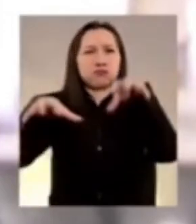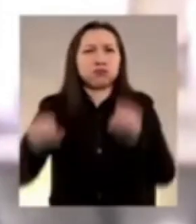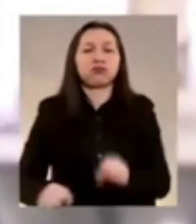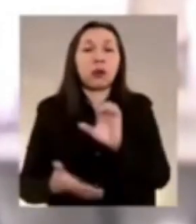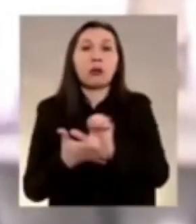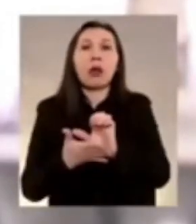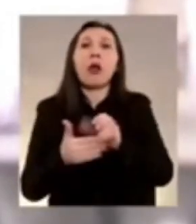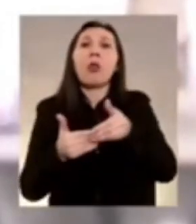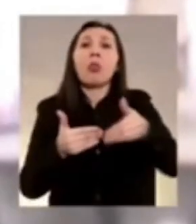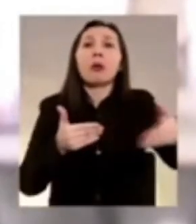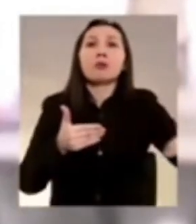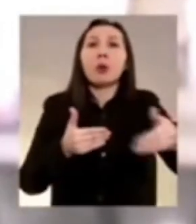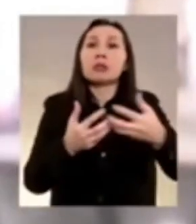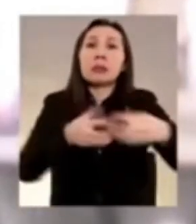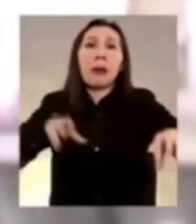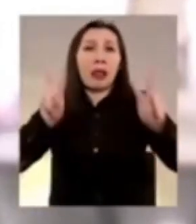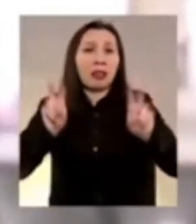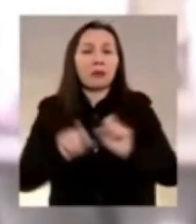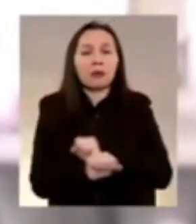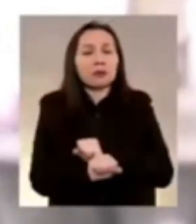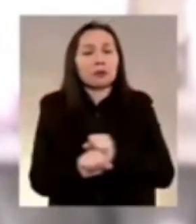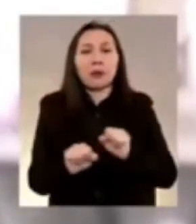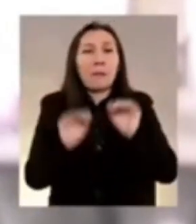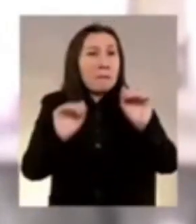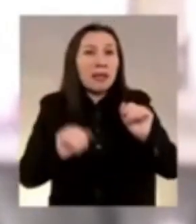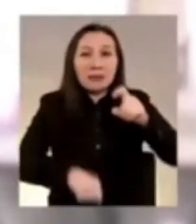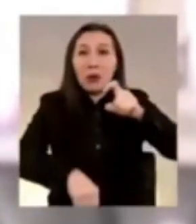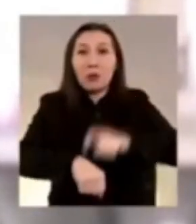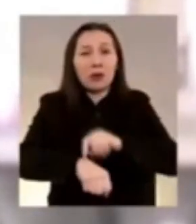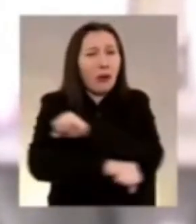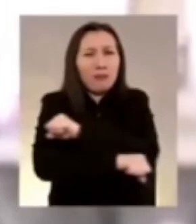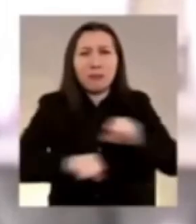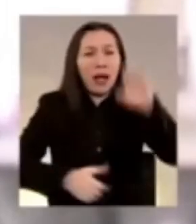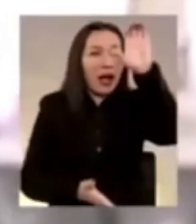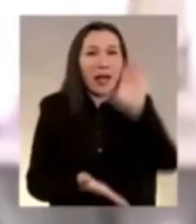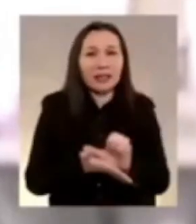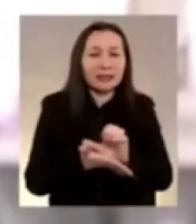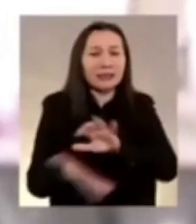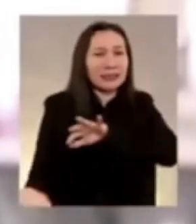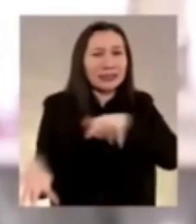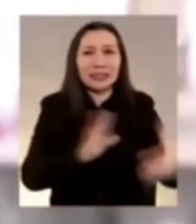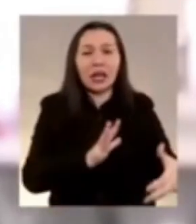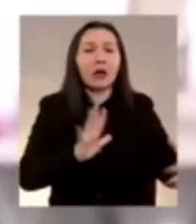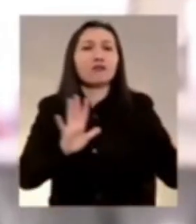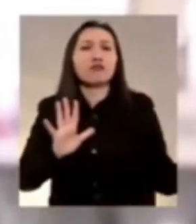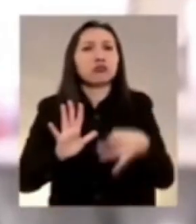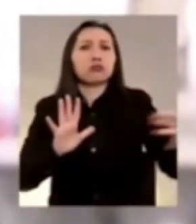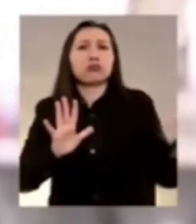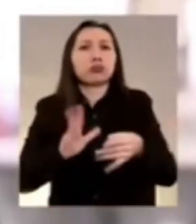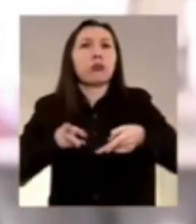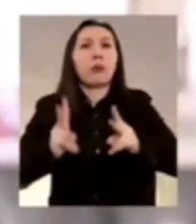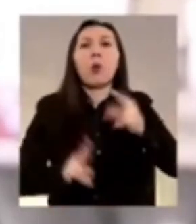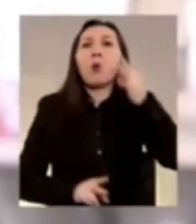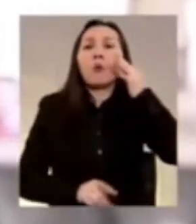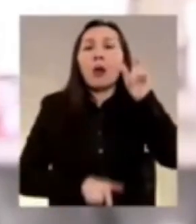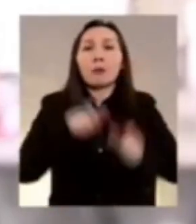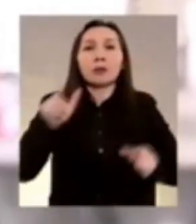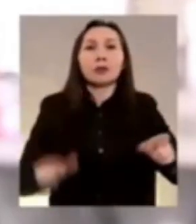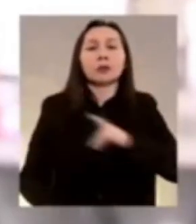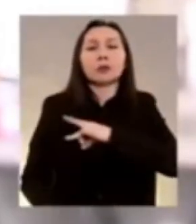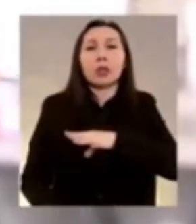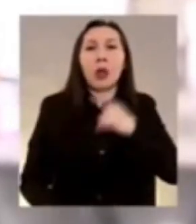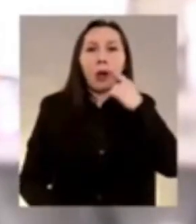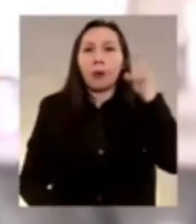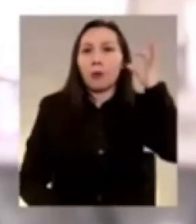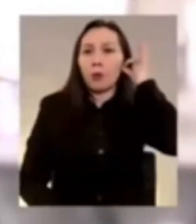de lo que vino después. Desde el mismo momento del golpe de Estado se violaron los derechos humanos de los chilenos y chilenas.